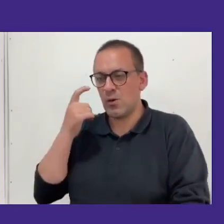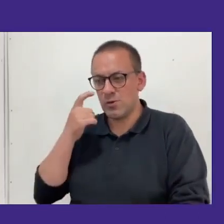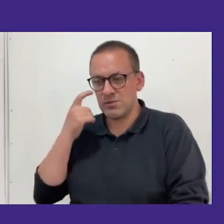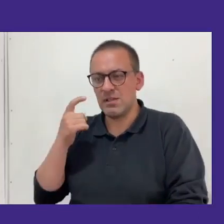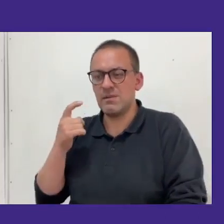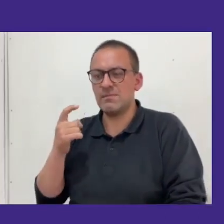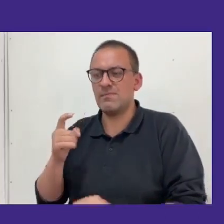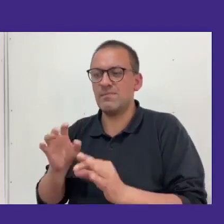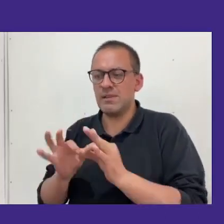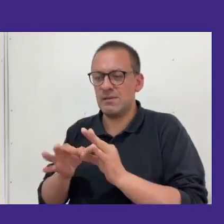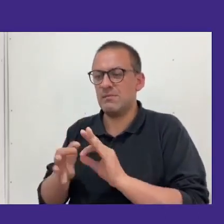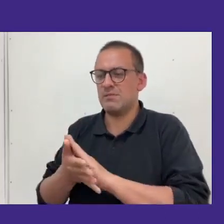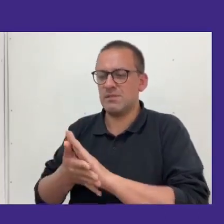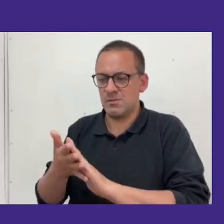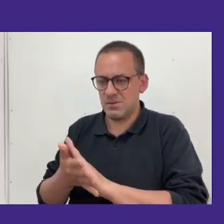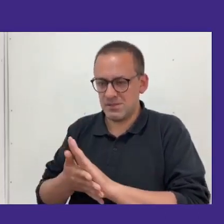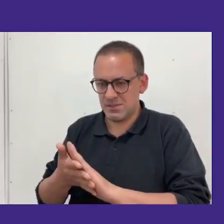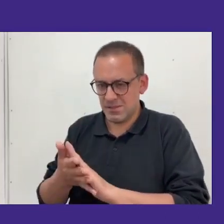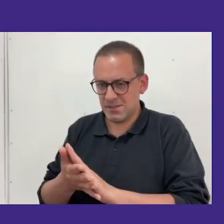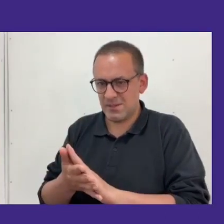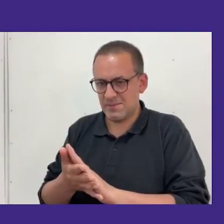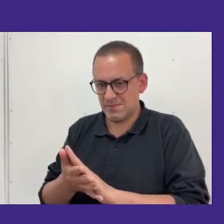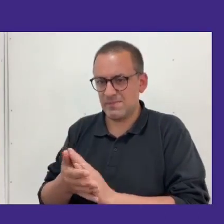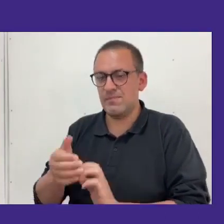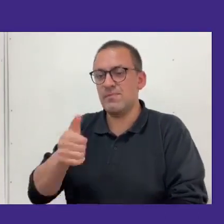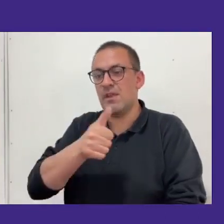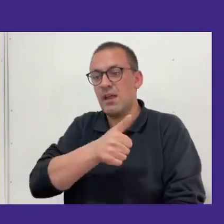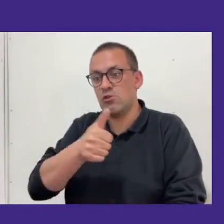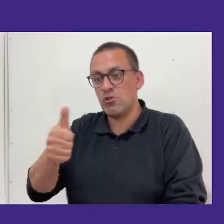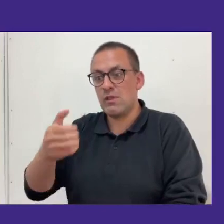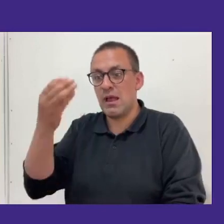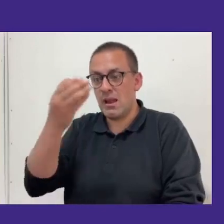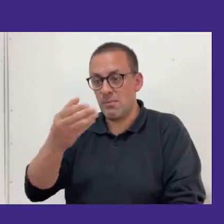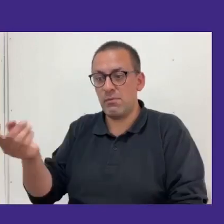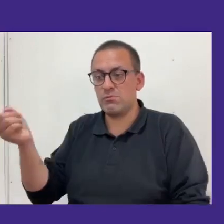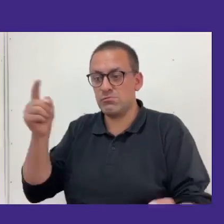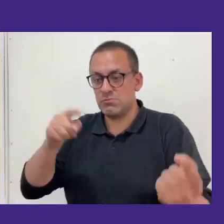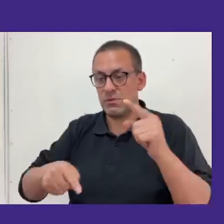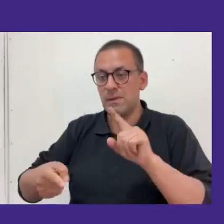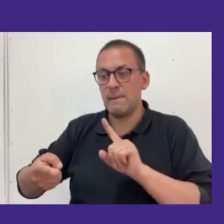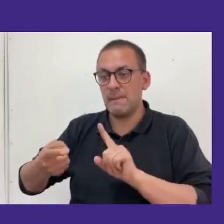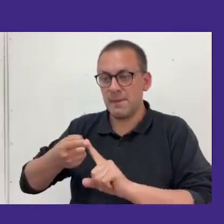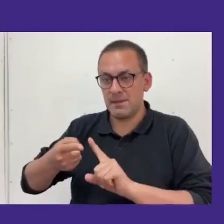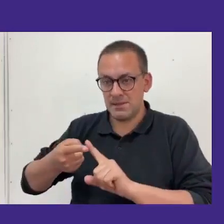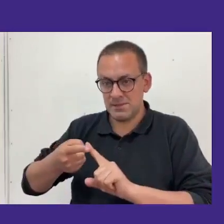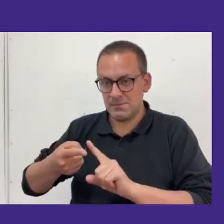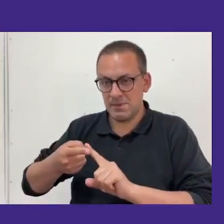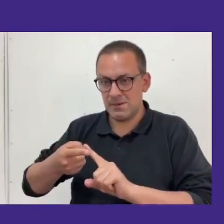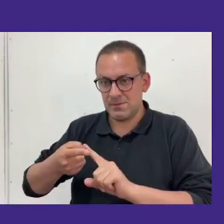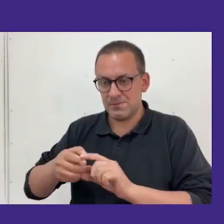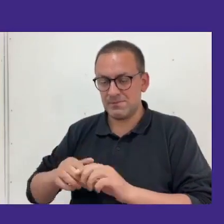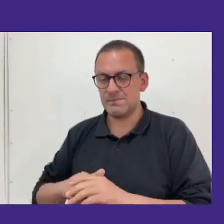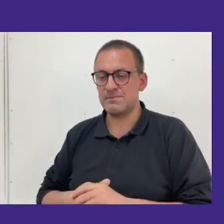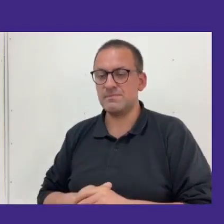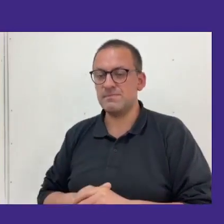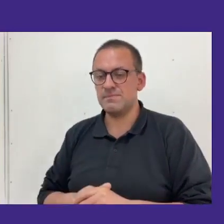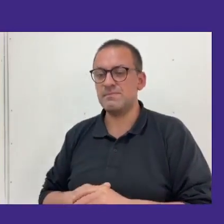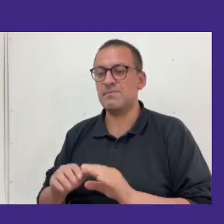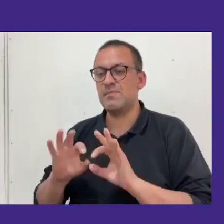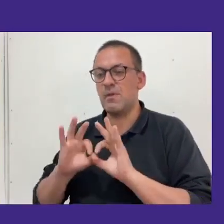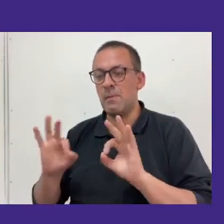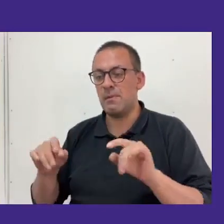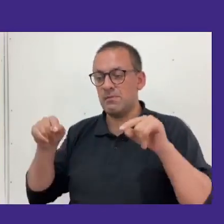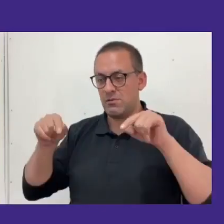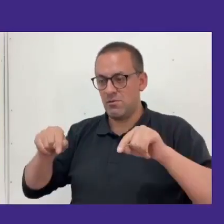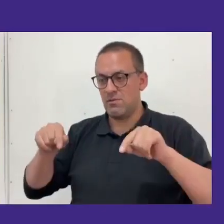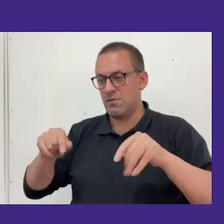Cano por la traducción a todas y todos los participantes de toda la jornada y especialmente a